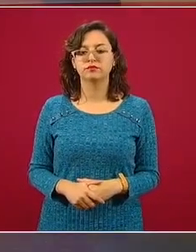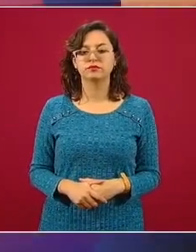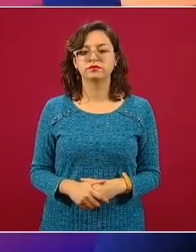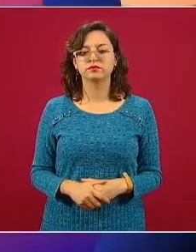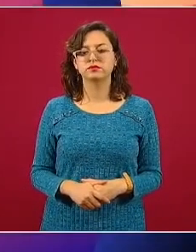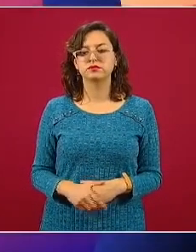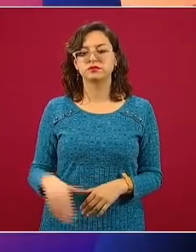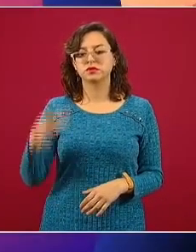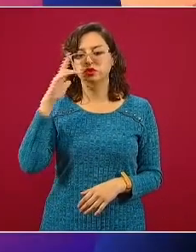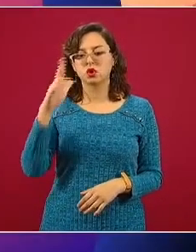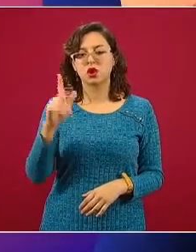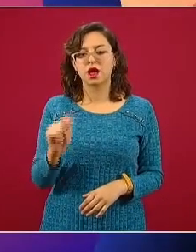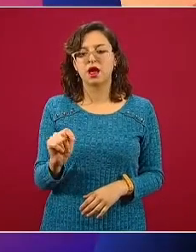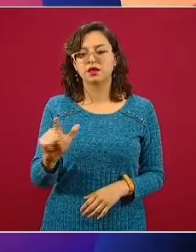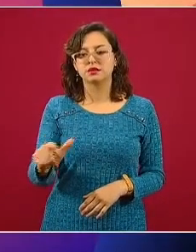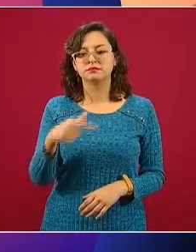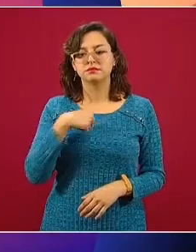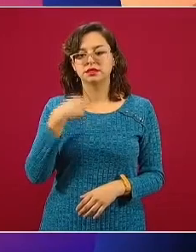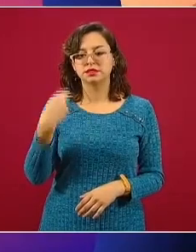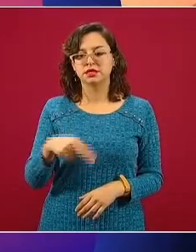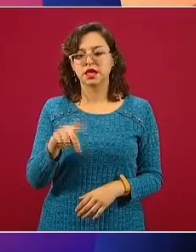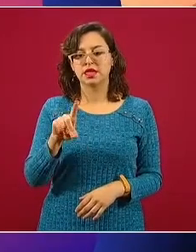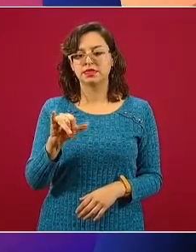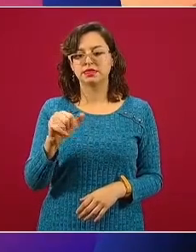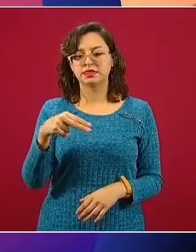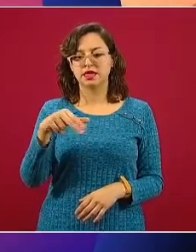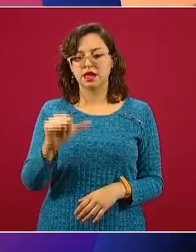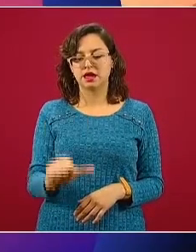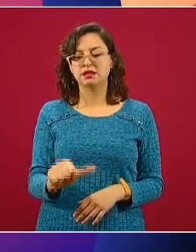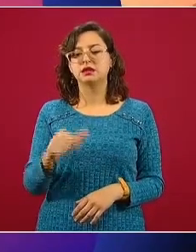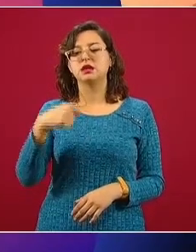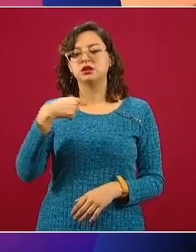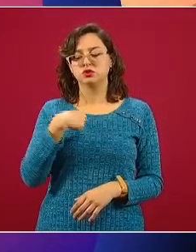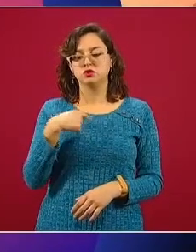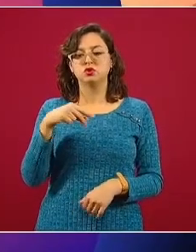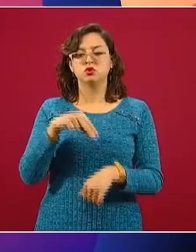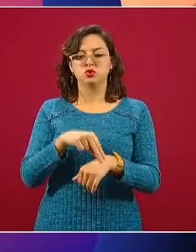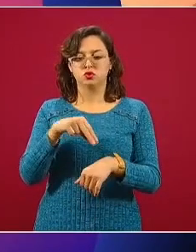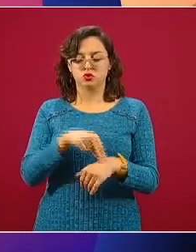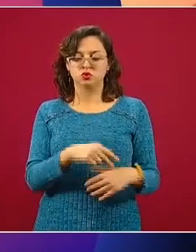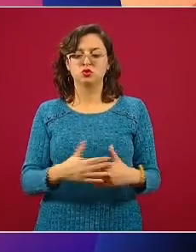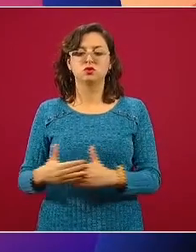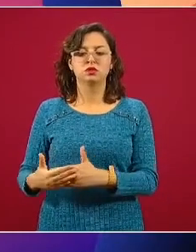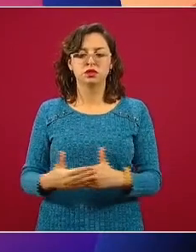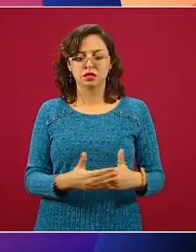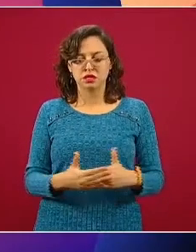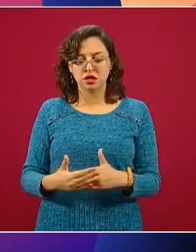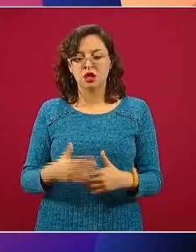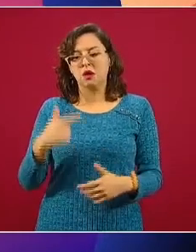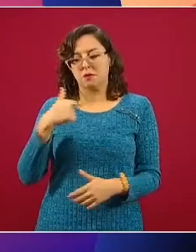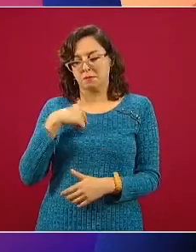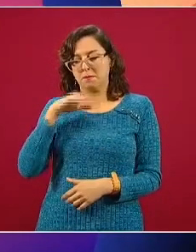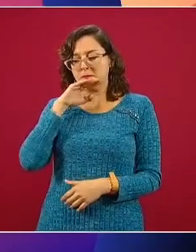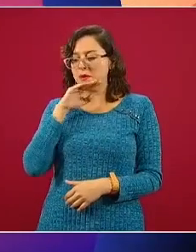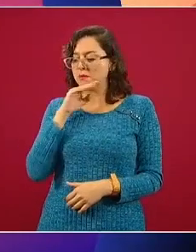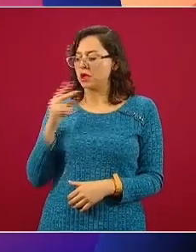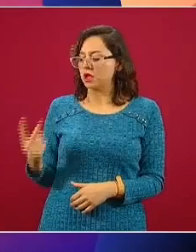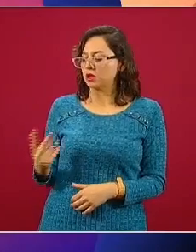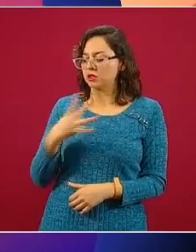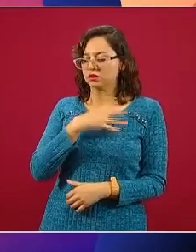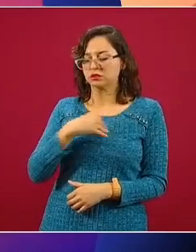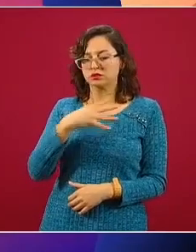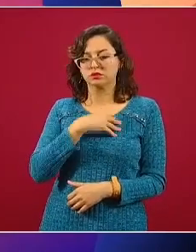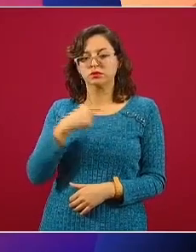Hola, ¿qué tal? Mi nombre es Diana Silva, soy ginecóloga y soy mamá. Tengo dos hijos, trabajo de forma